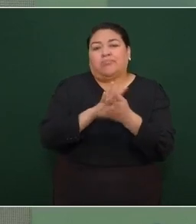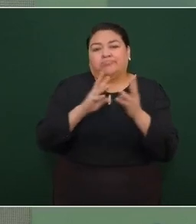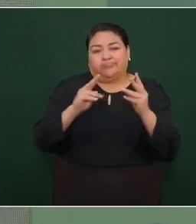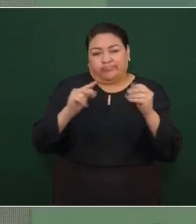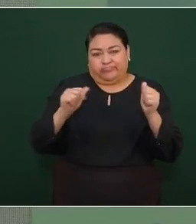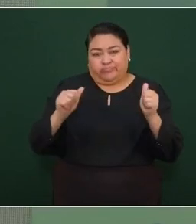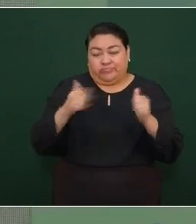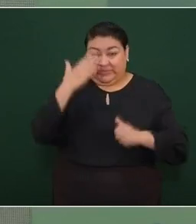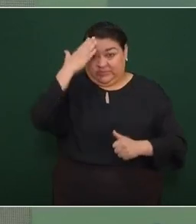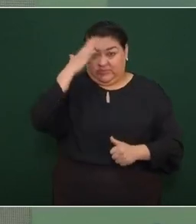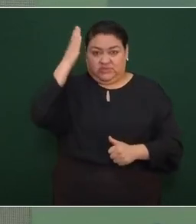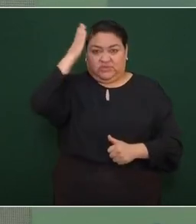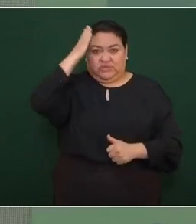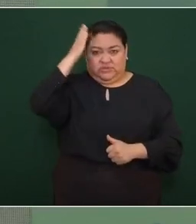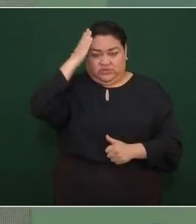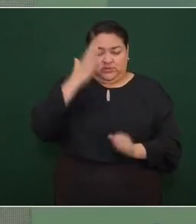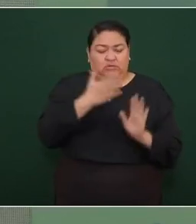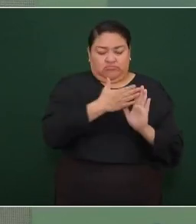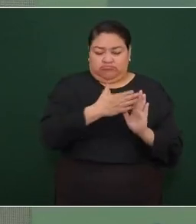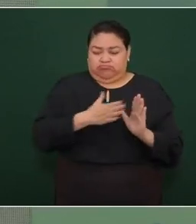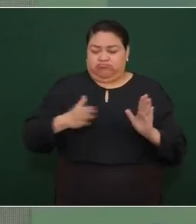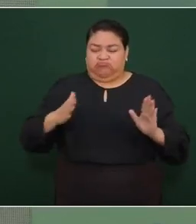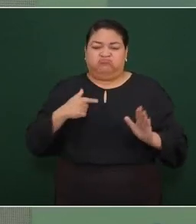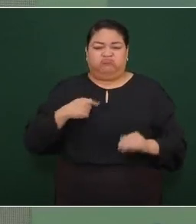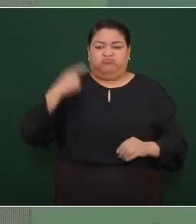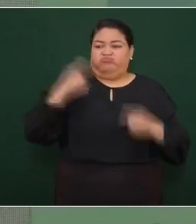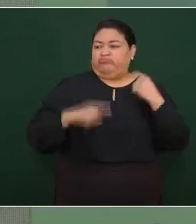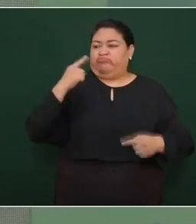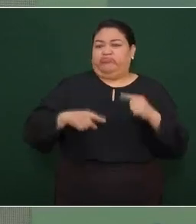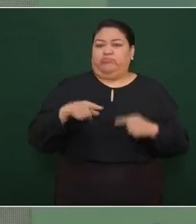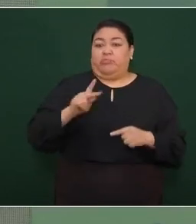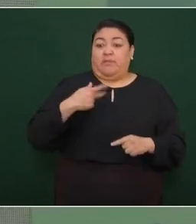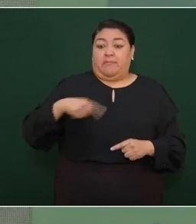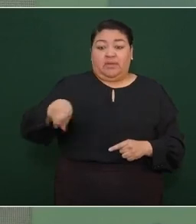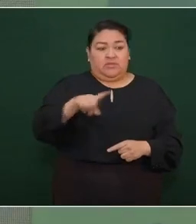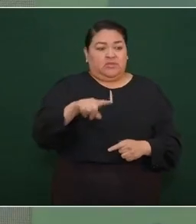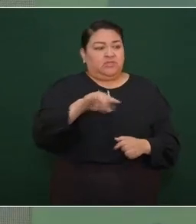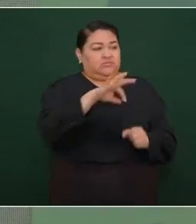los caciques duran hasta que el pueblo quiere